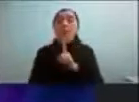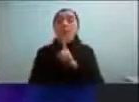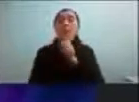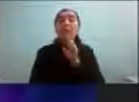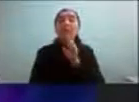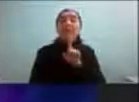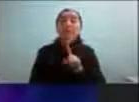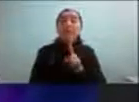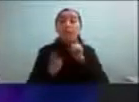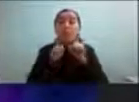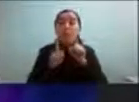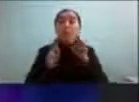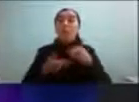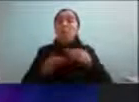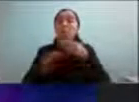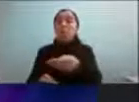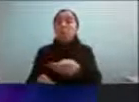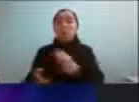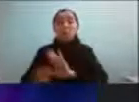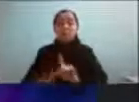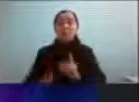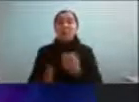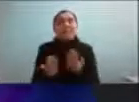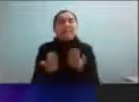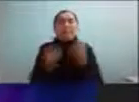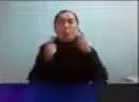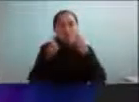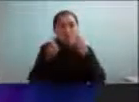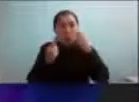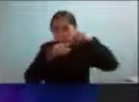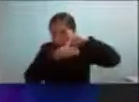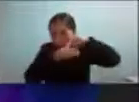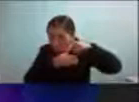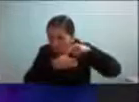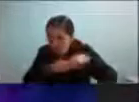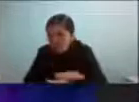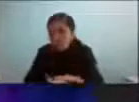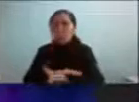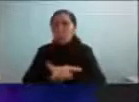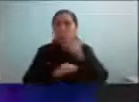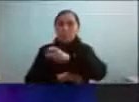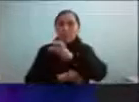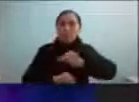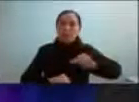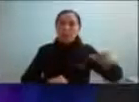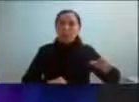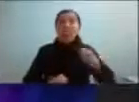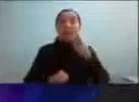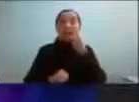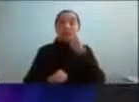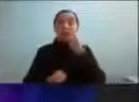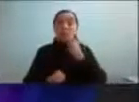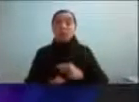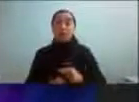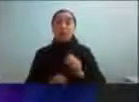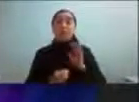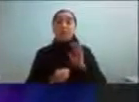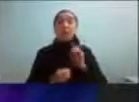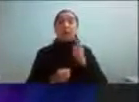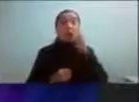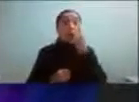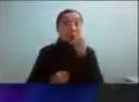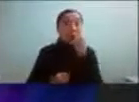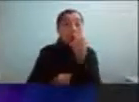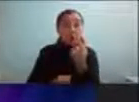conocimiento profundo de esa persona y requiere también el conocimiento de la presentación de cómo se